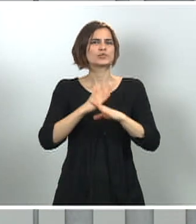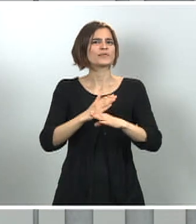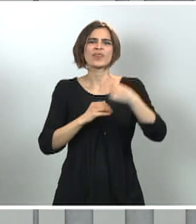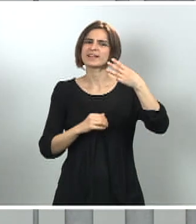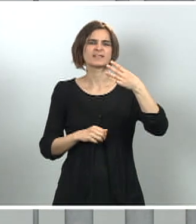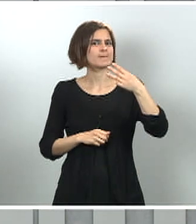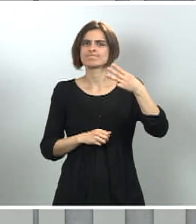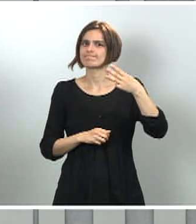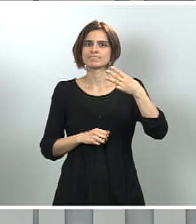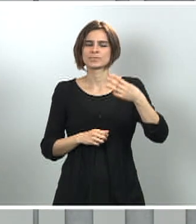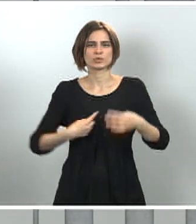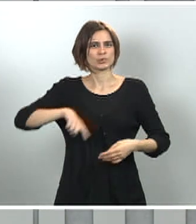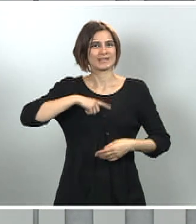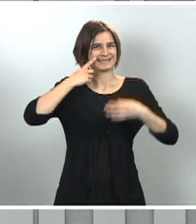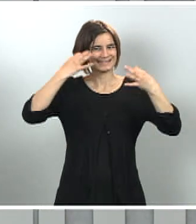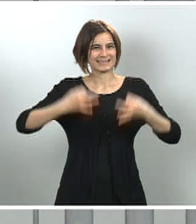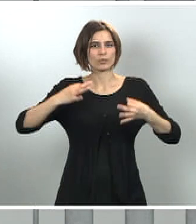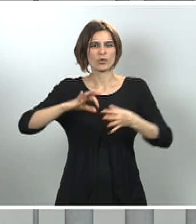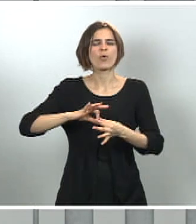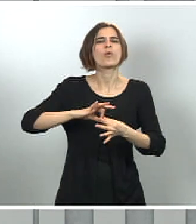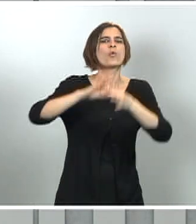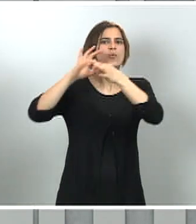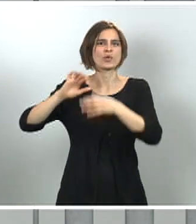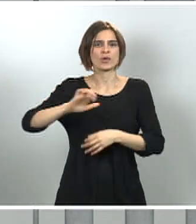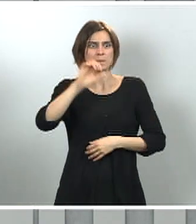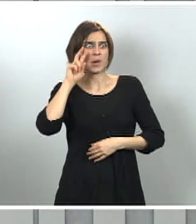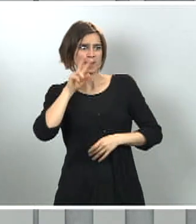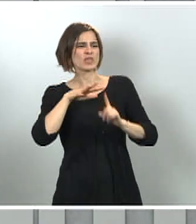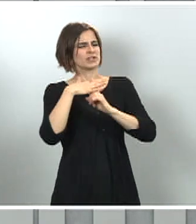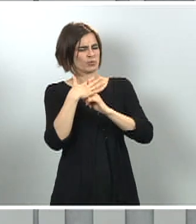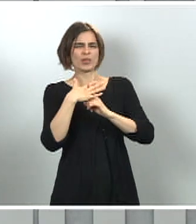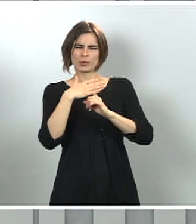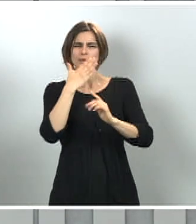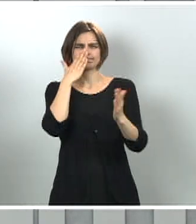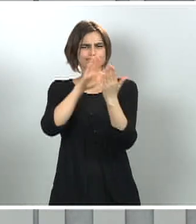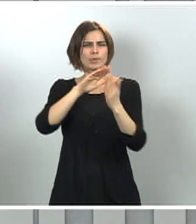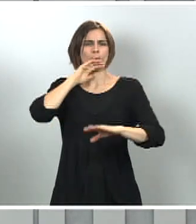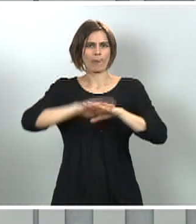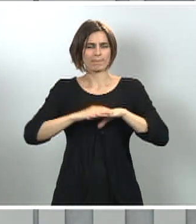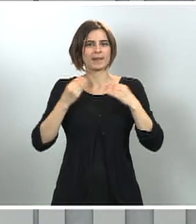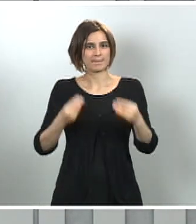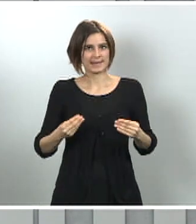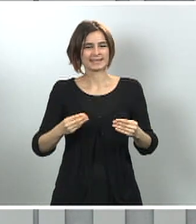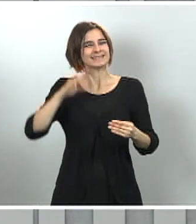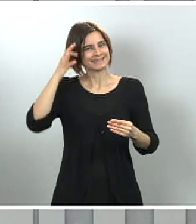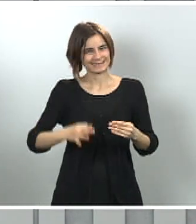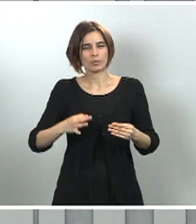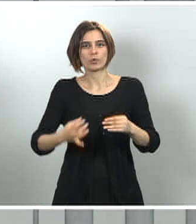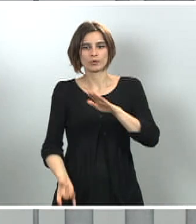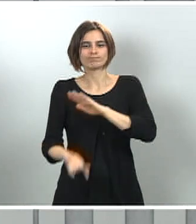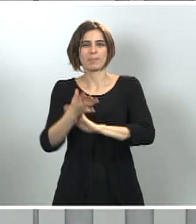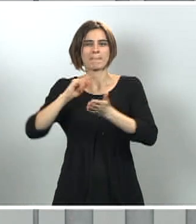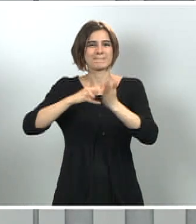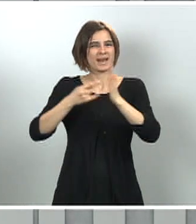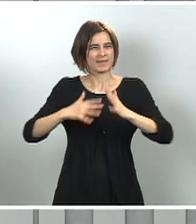Europea estará a la altura de las circunstancias y abordará un plan de reconstrucción ambicioso, justo,